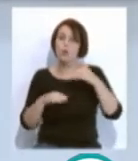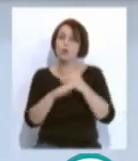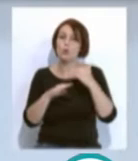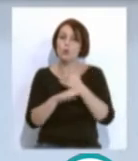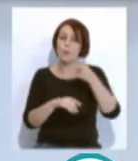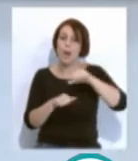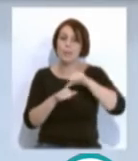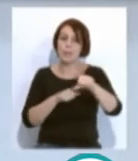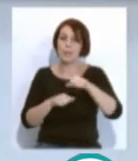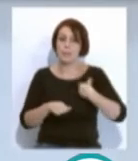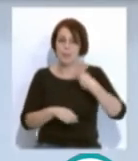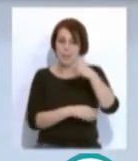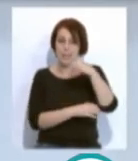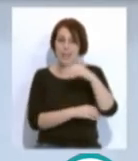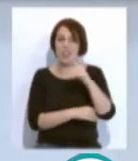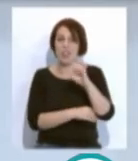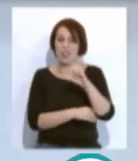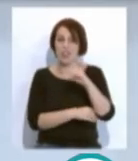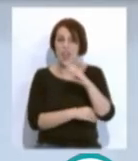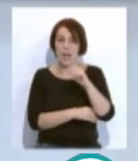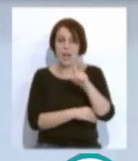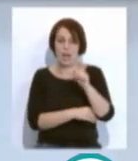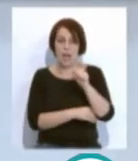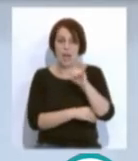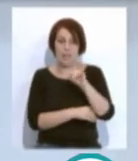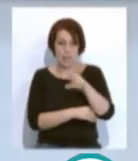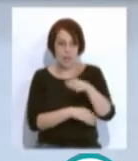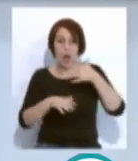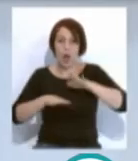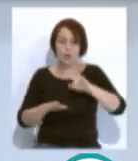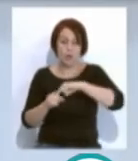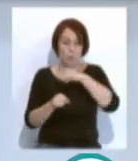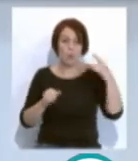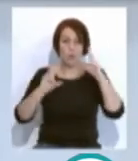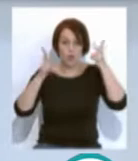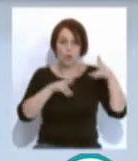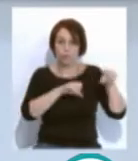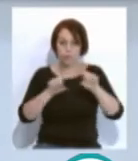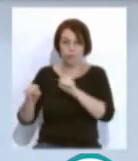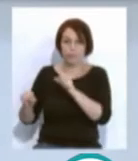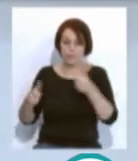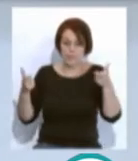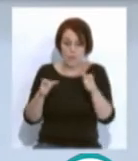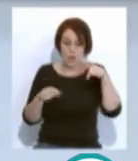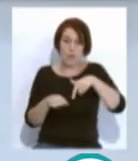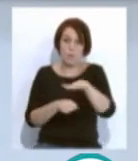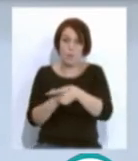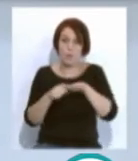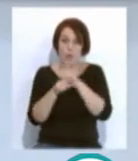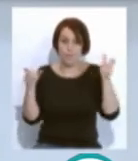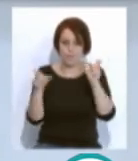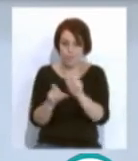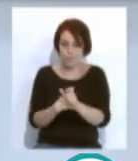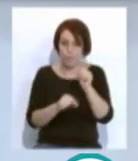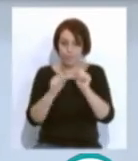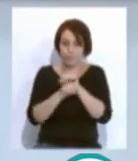presidente, Stefan de Klerk, asegura que pesa la ocupación hotelera de este puente, la caída del sector en la provincia a causa de la pandemia